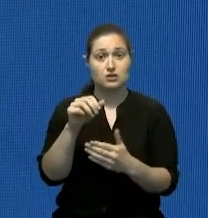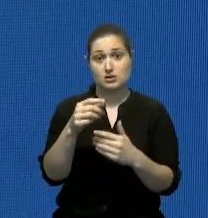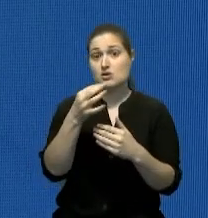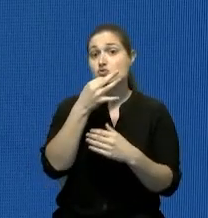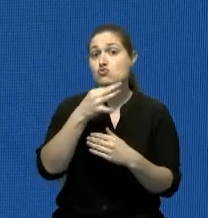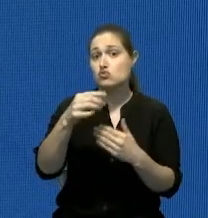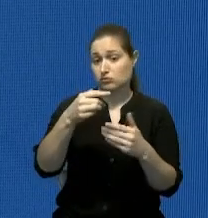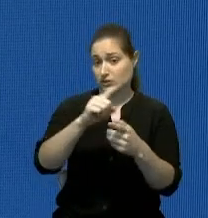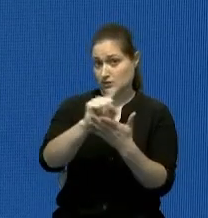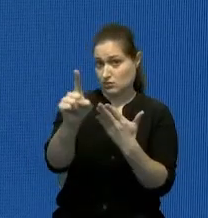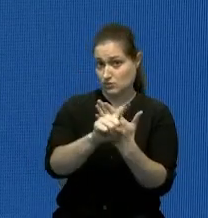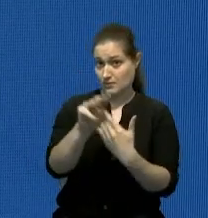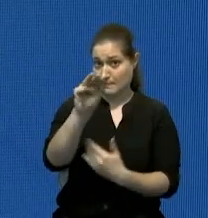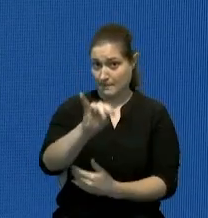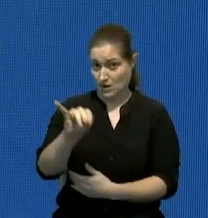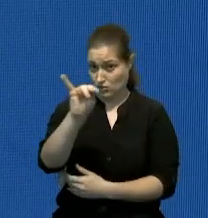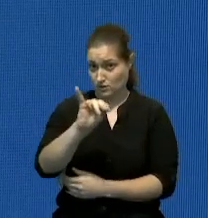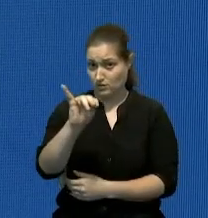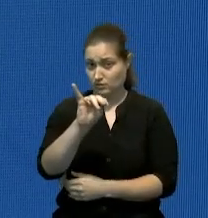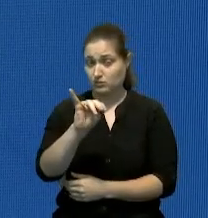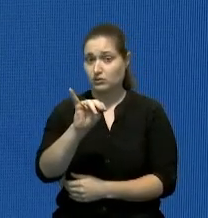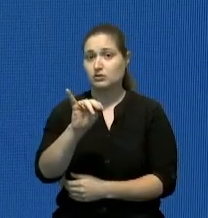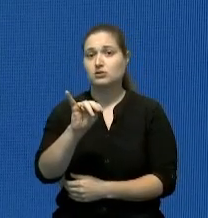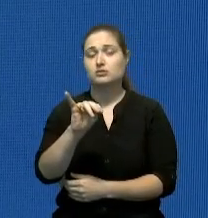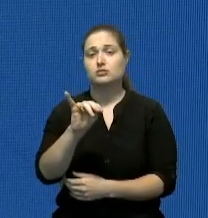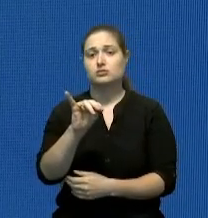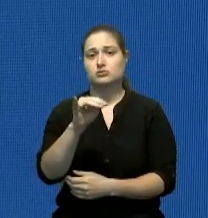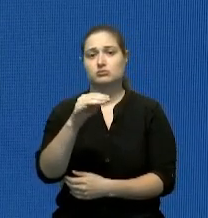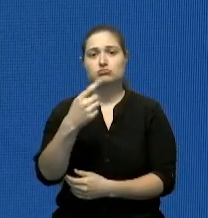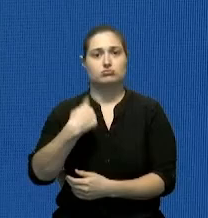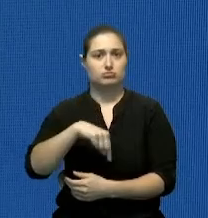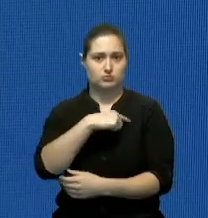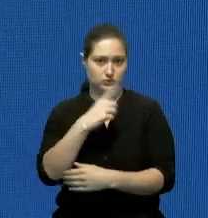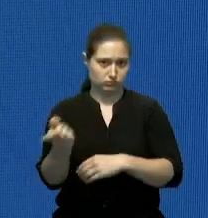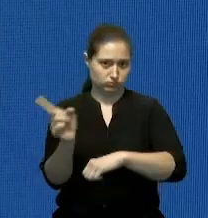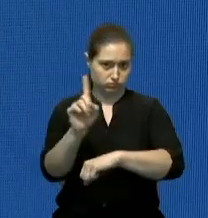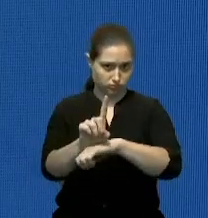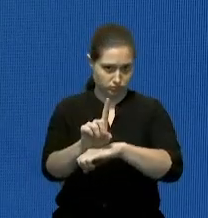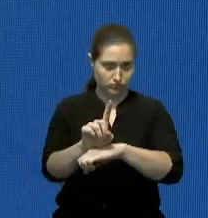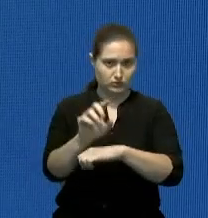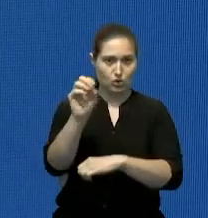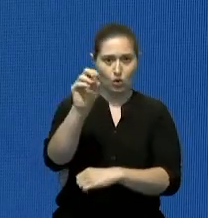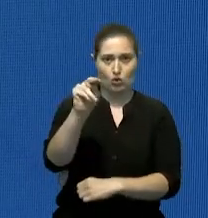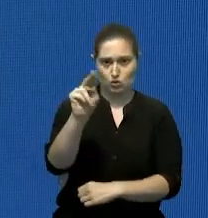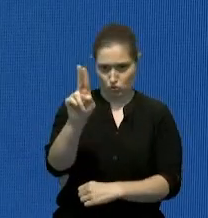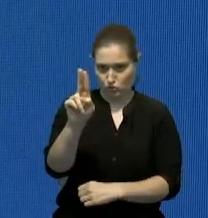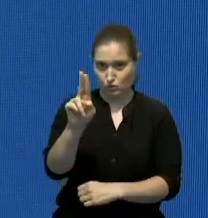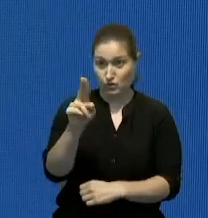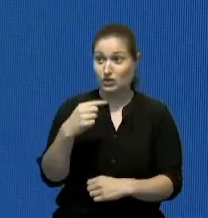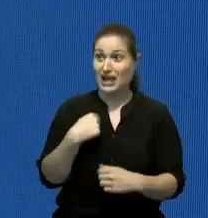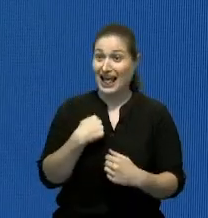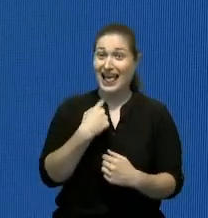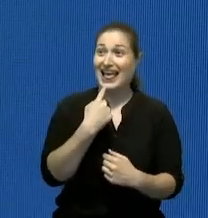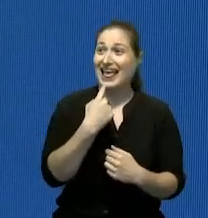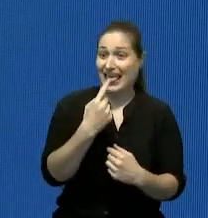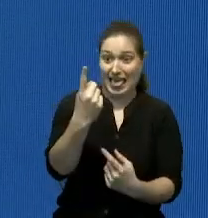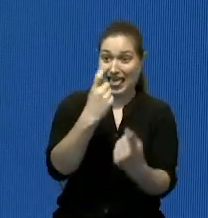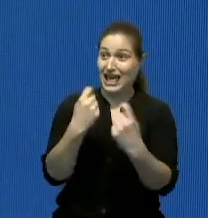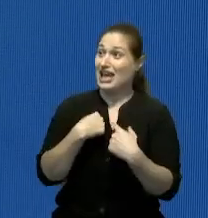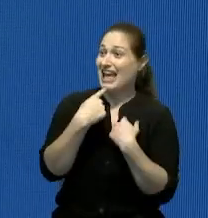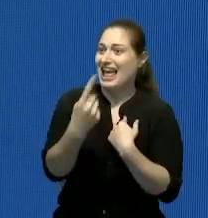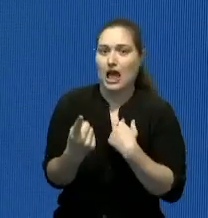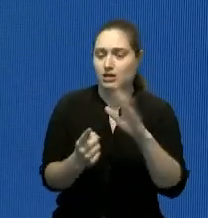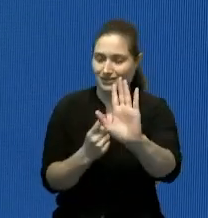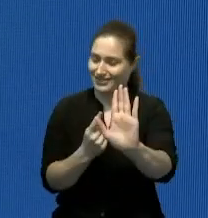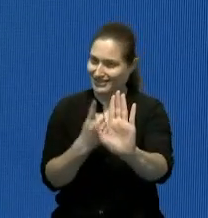hablaremos ante ya el pleno de la ONU no me pregunten lo que voy a decir para que no lo pueda yo pueda decirlo